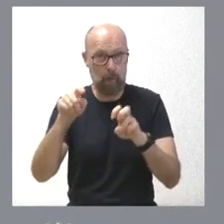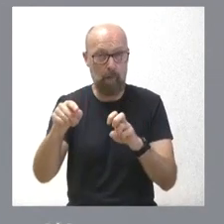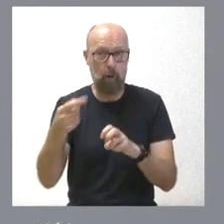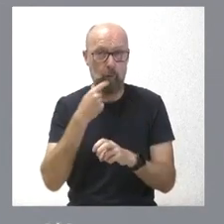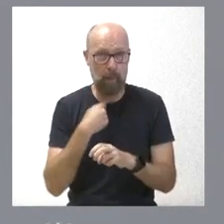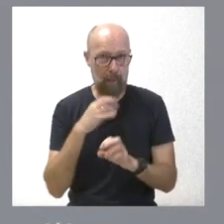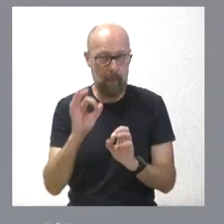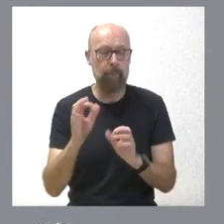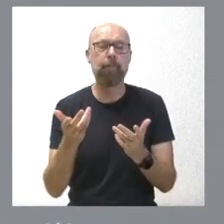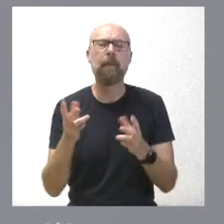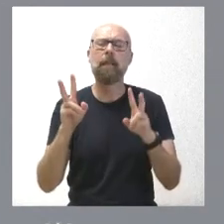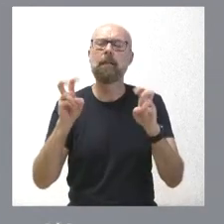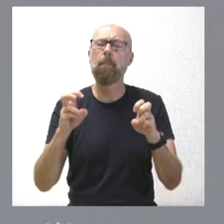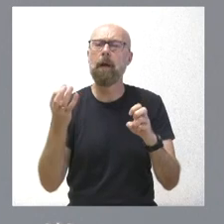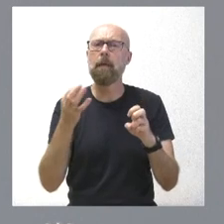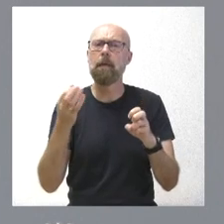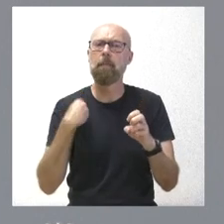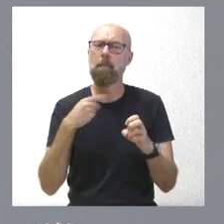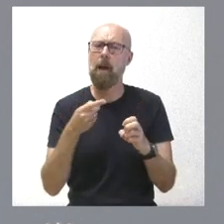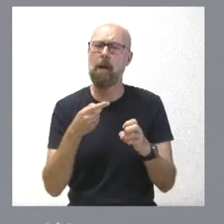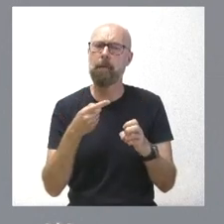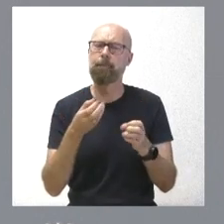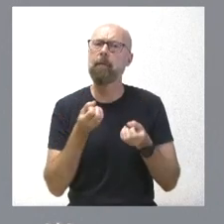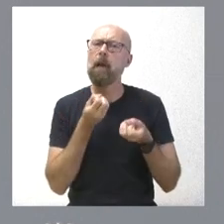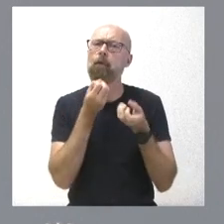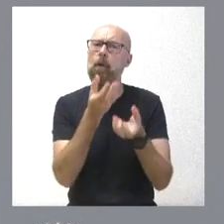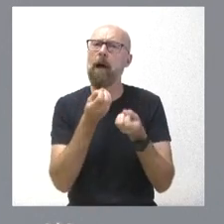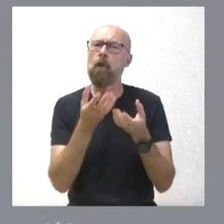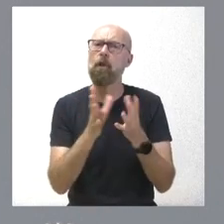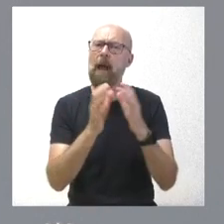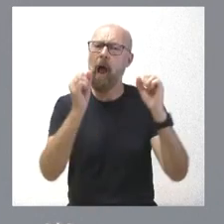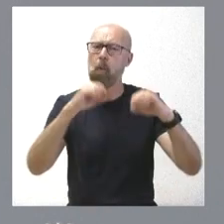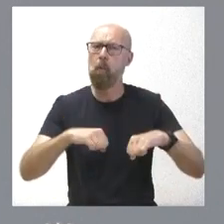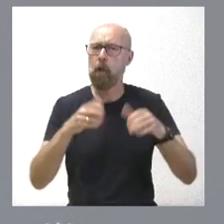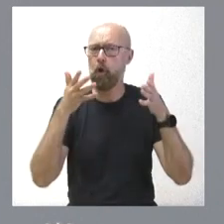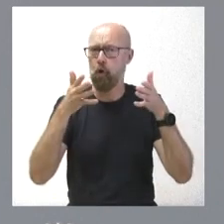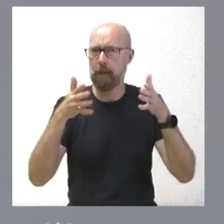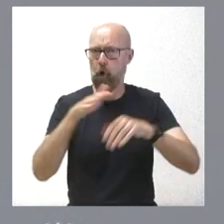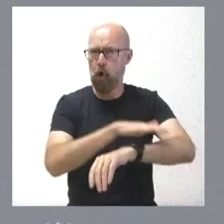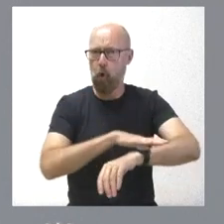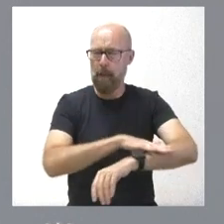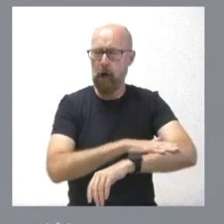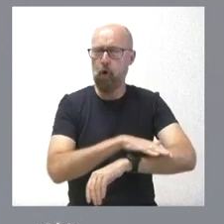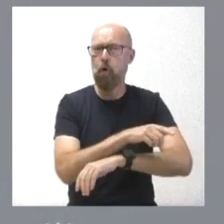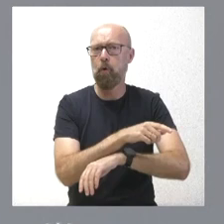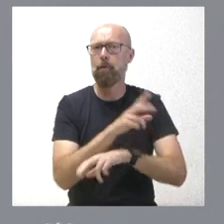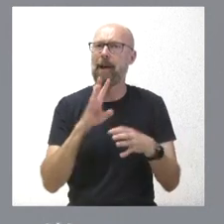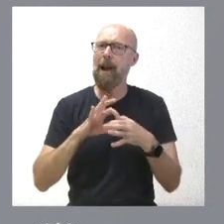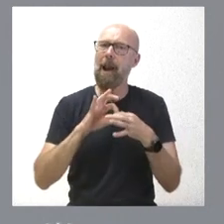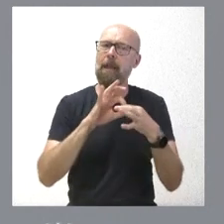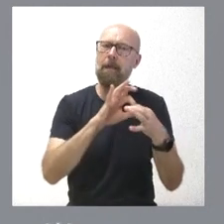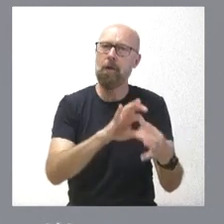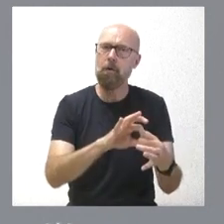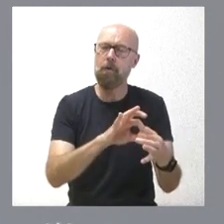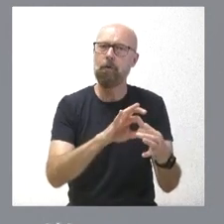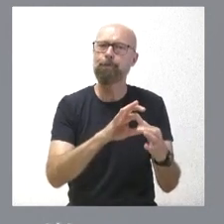es con motivo de la información del acuerdo del Consejo de Gobierno en relación con las